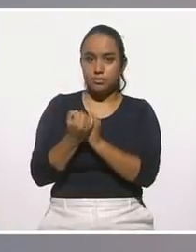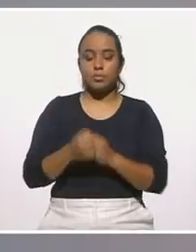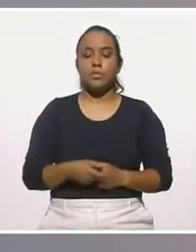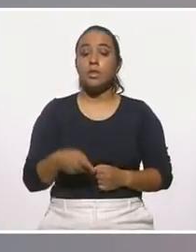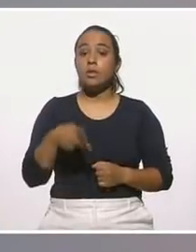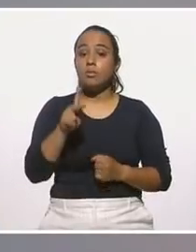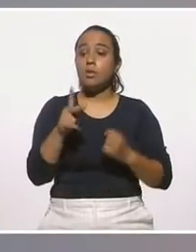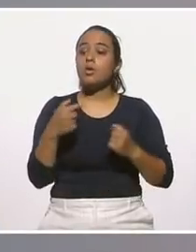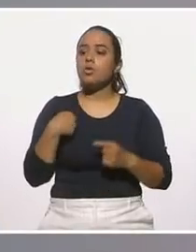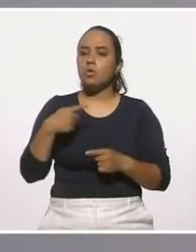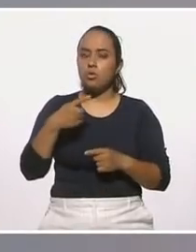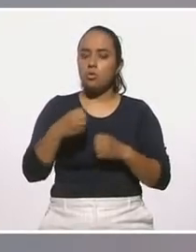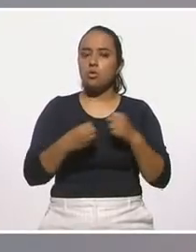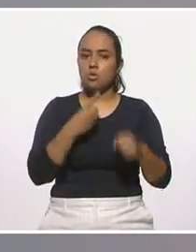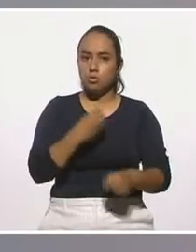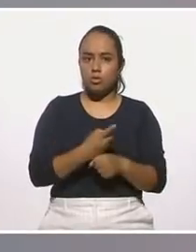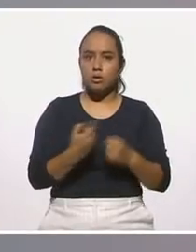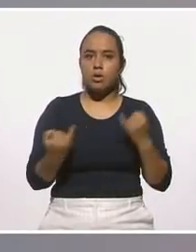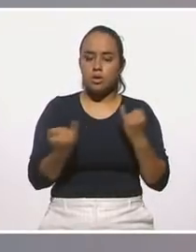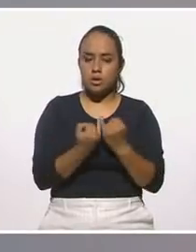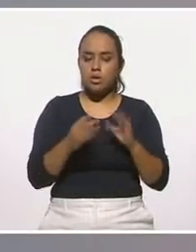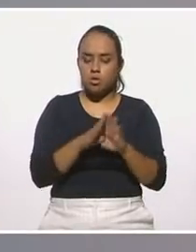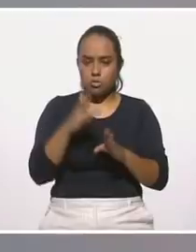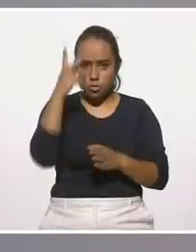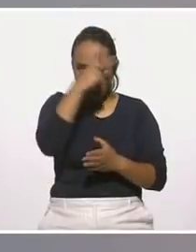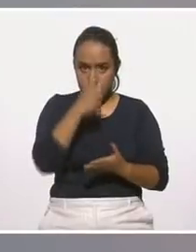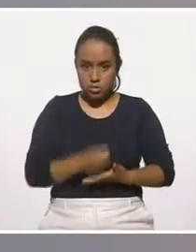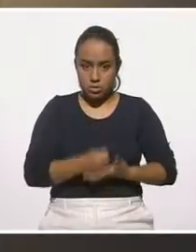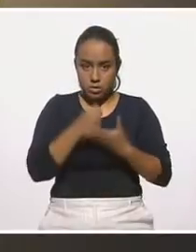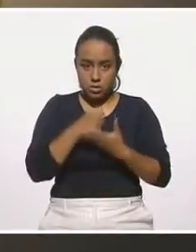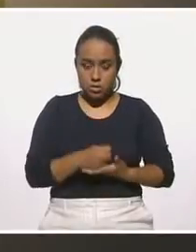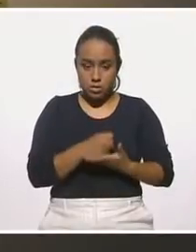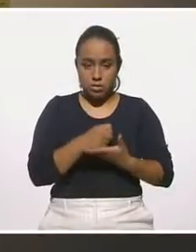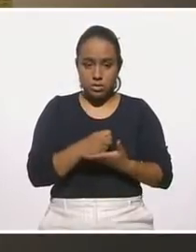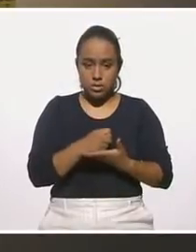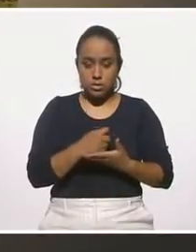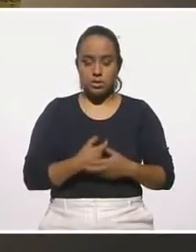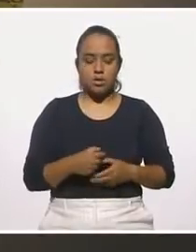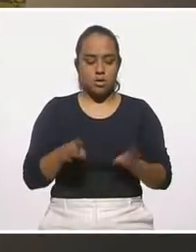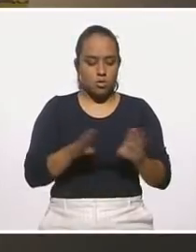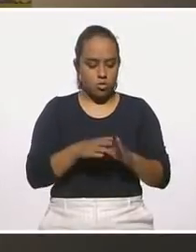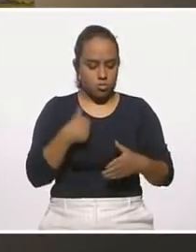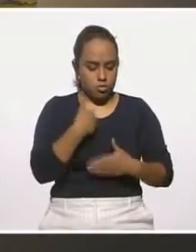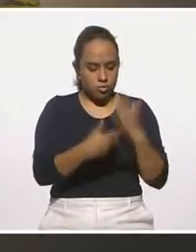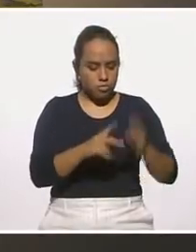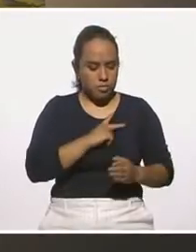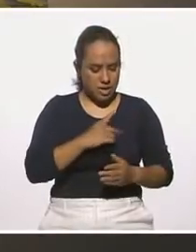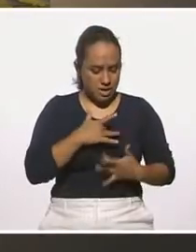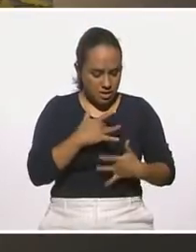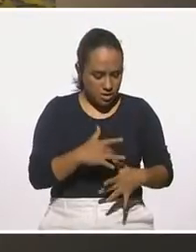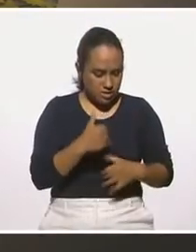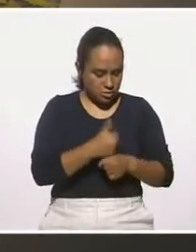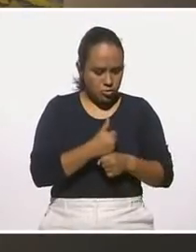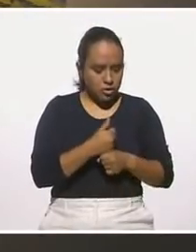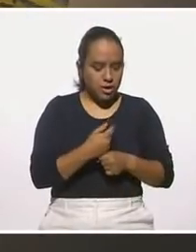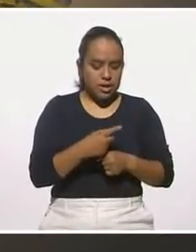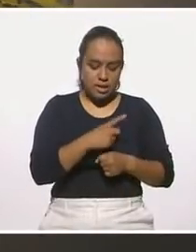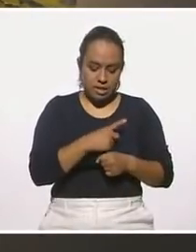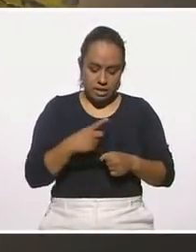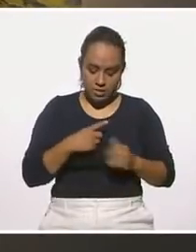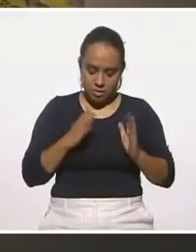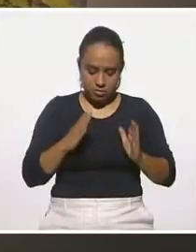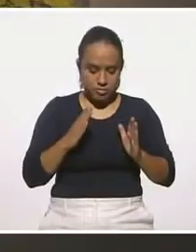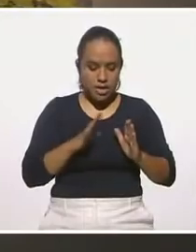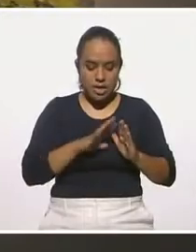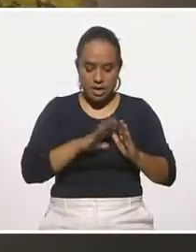la oportunidad obviamente de tomar psicoterapia, es decir, vivir procesos de duelo, de cierre de ciclo, en donde obviamente